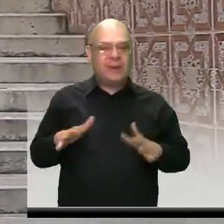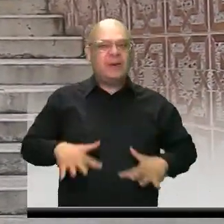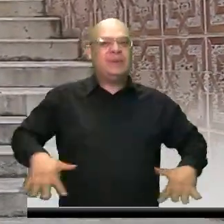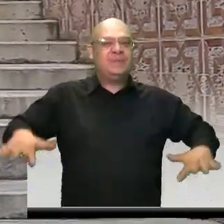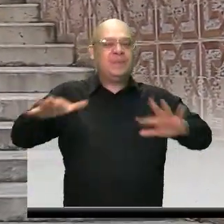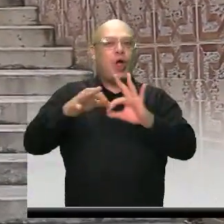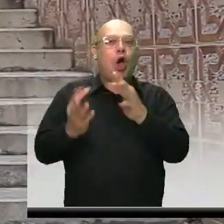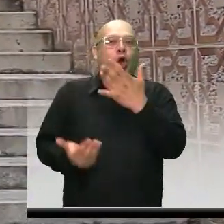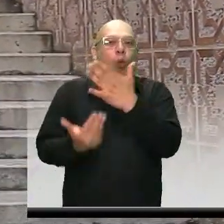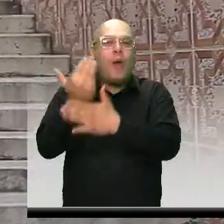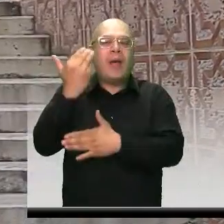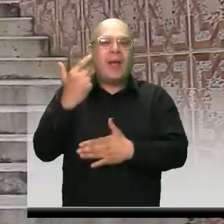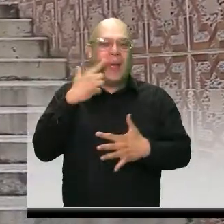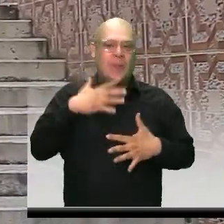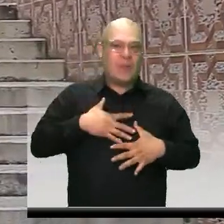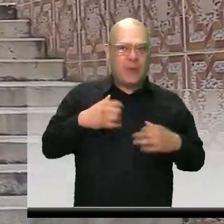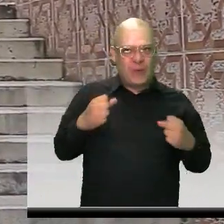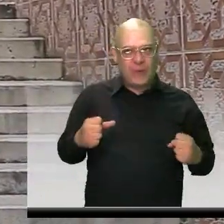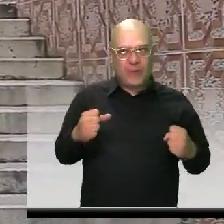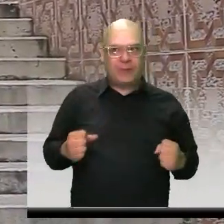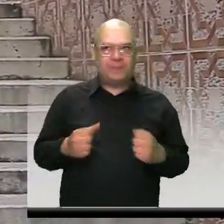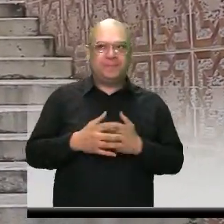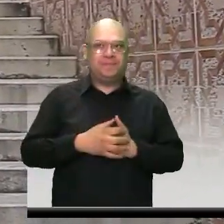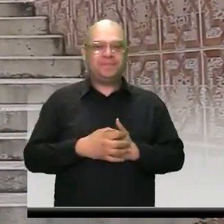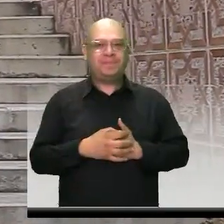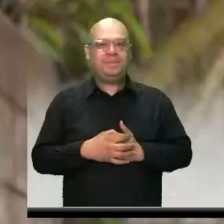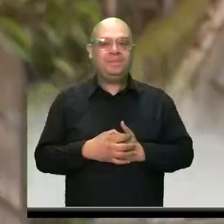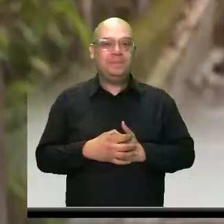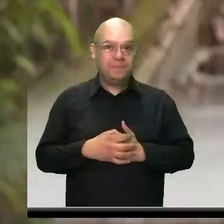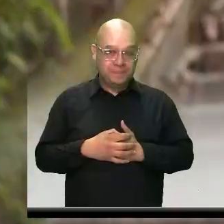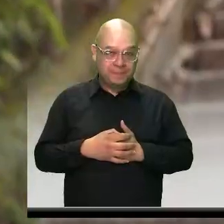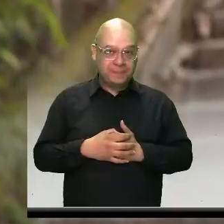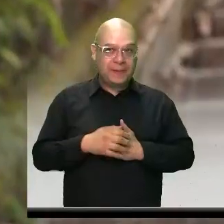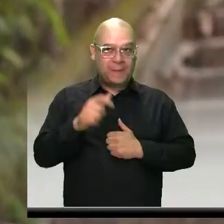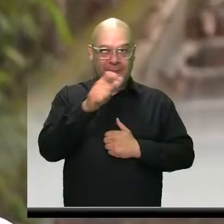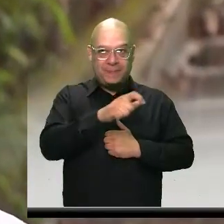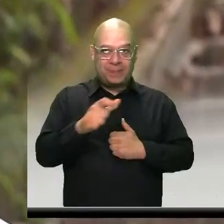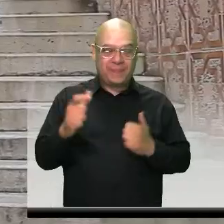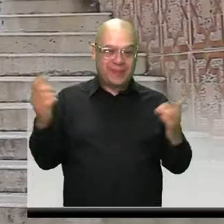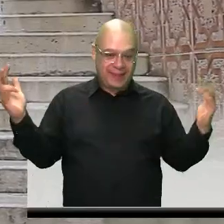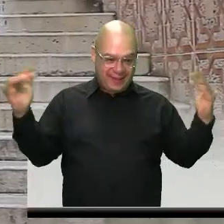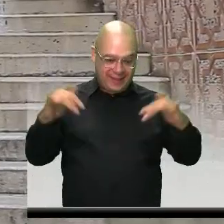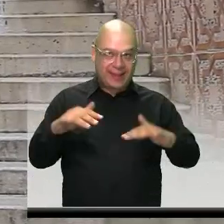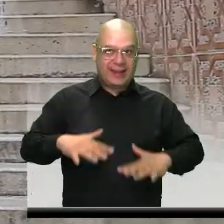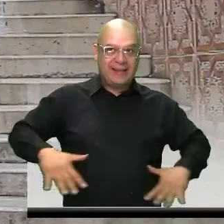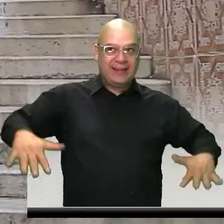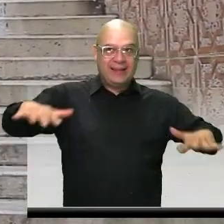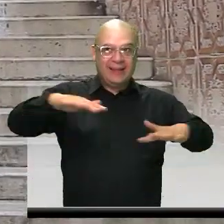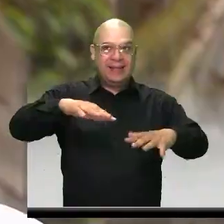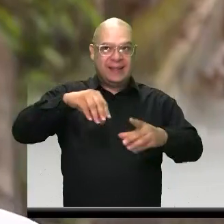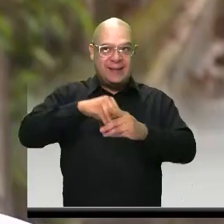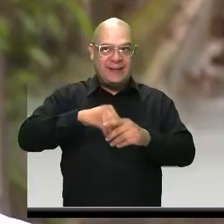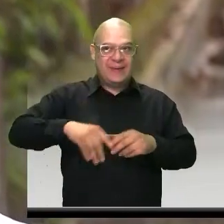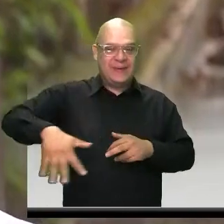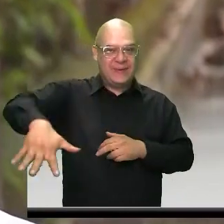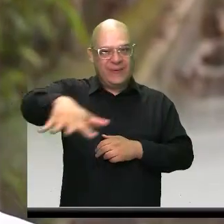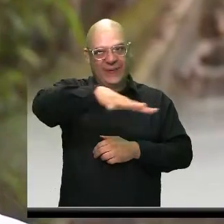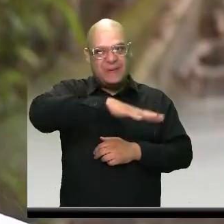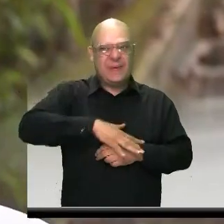para el disfrute de todos. Invitemos entonces a toda la comunidad que asista a nuestros lugares que hay en este espacio. No solamente está el